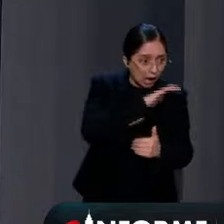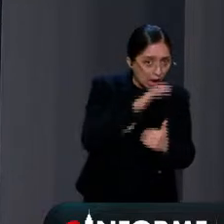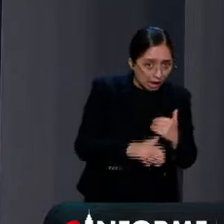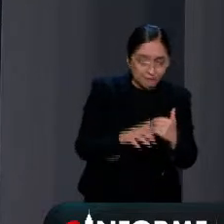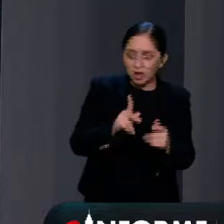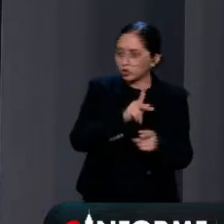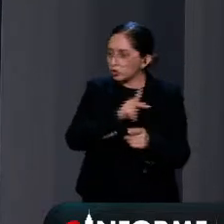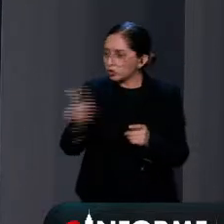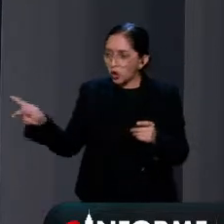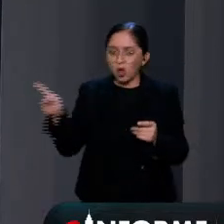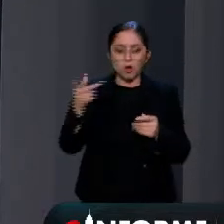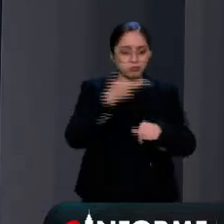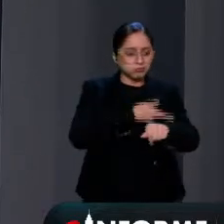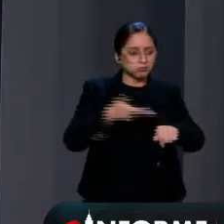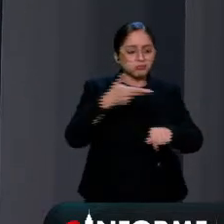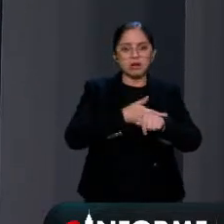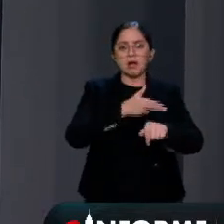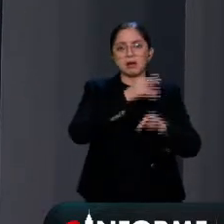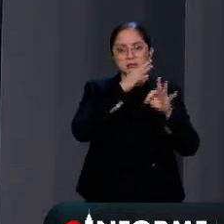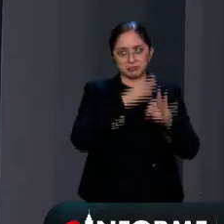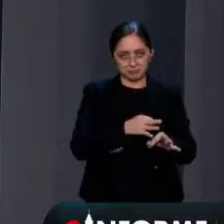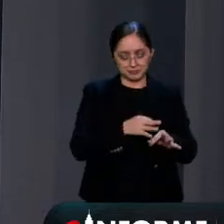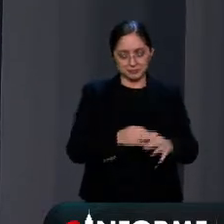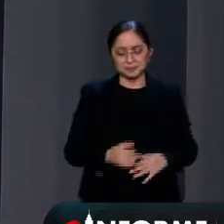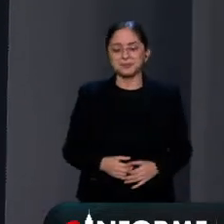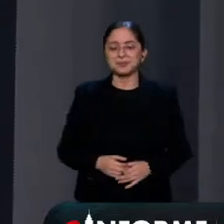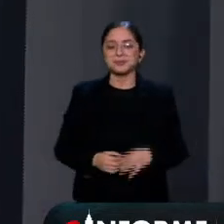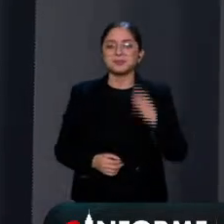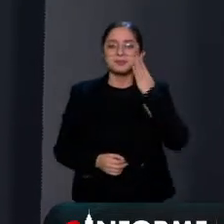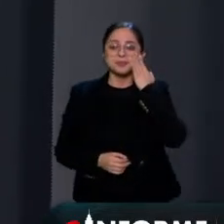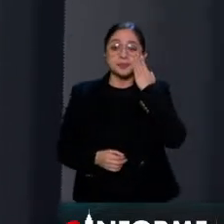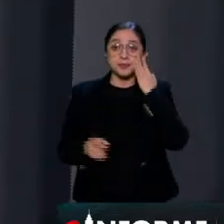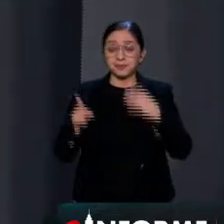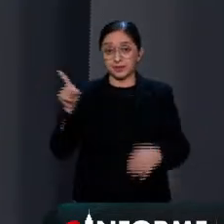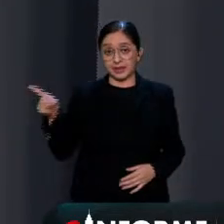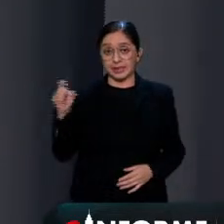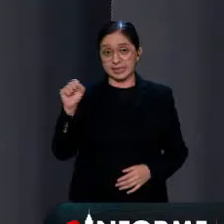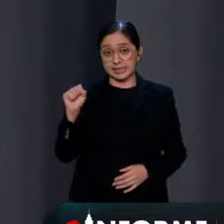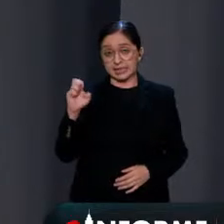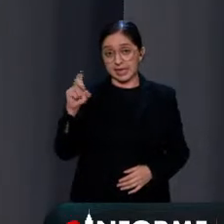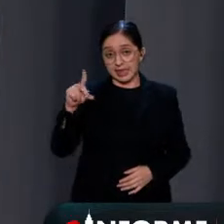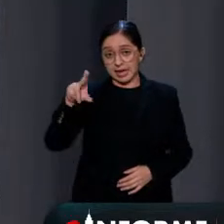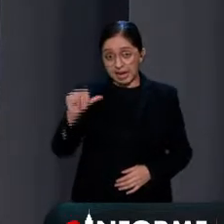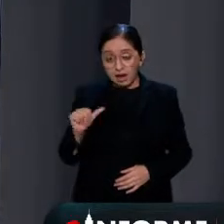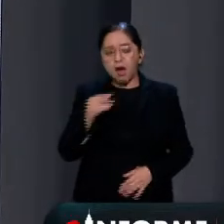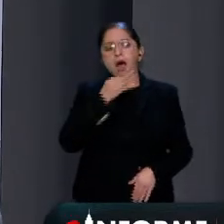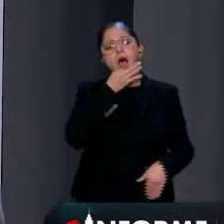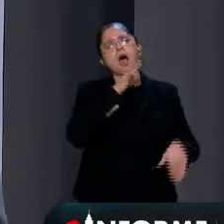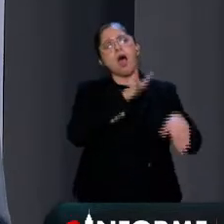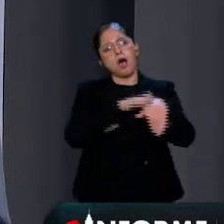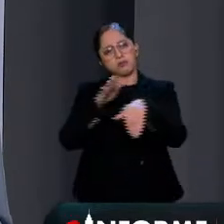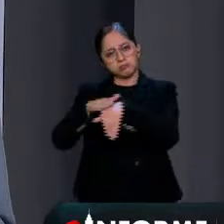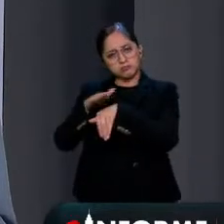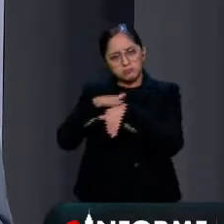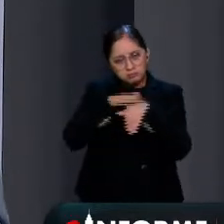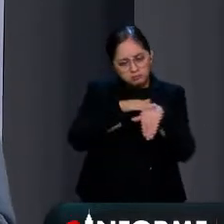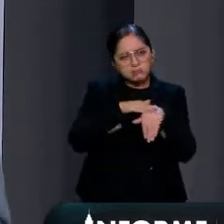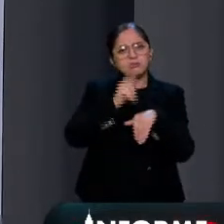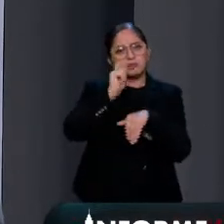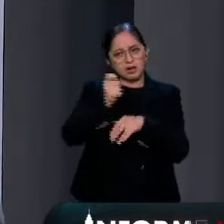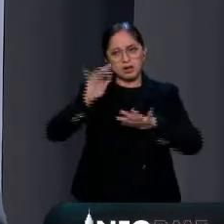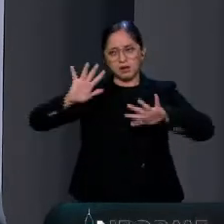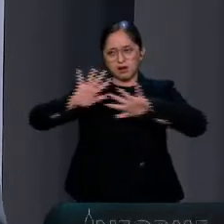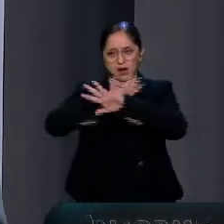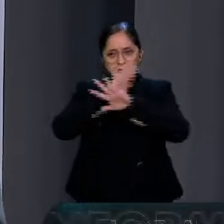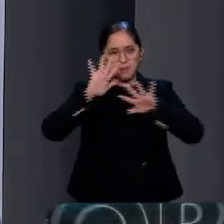Y en paralelo a los cambios en la Secretaría de Defensa Nacional, el presidente anunció también que habrá una reestructura en la